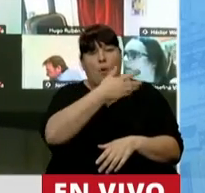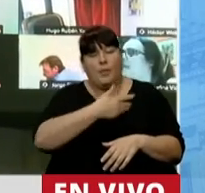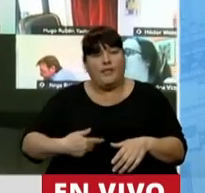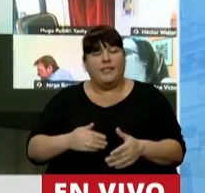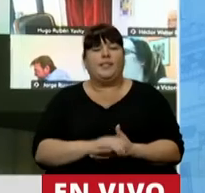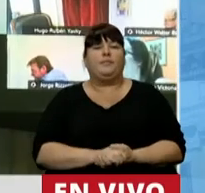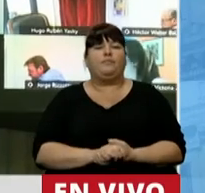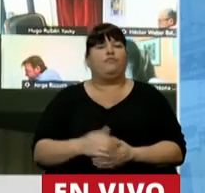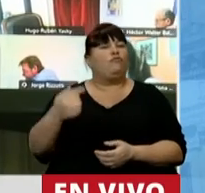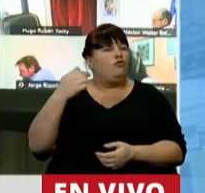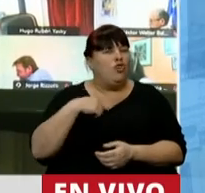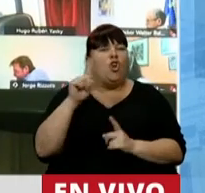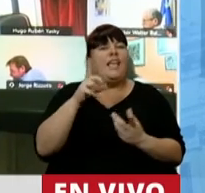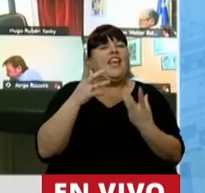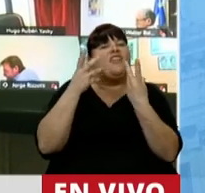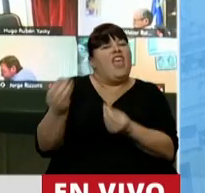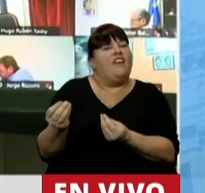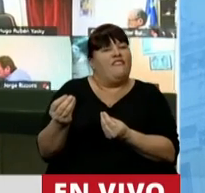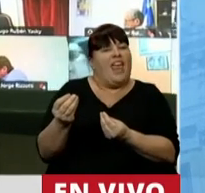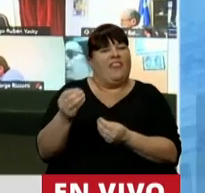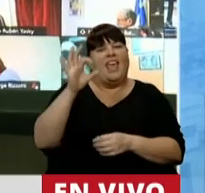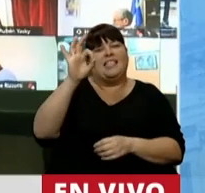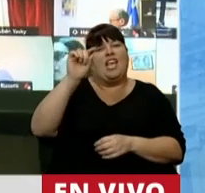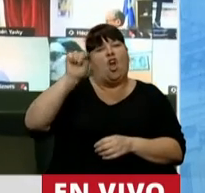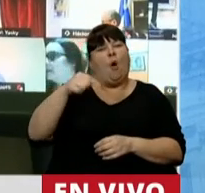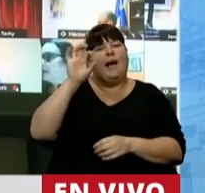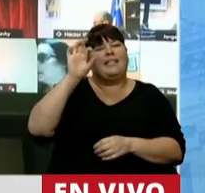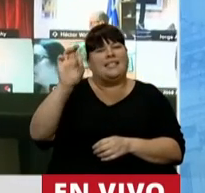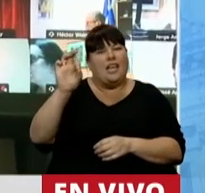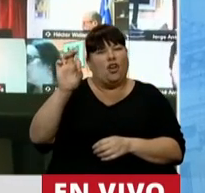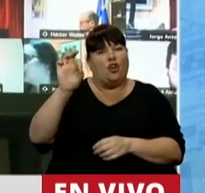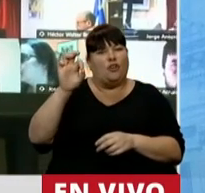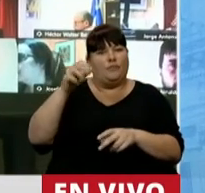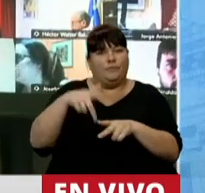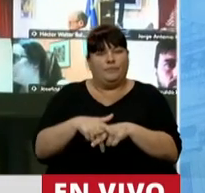Presidenta, que yo no defiendo al 0.0.0.